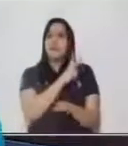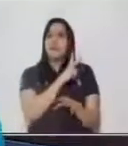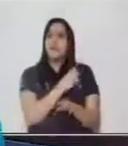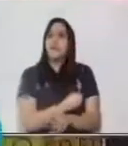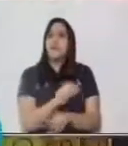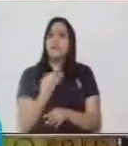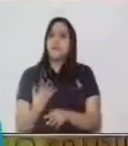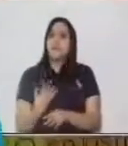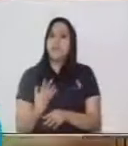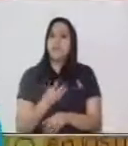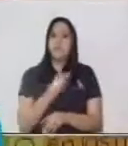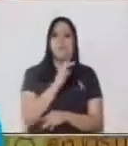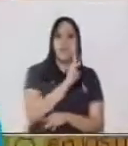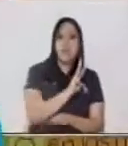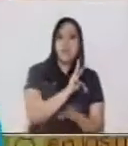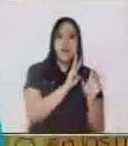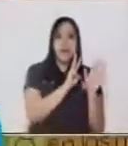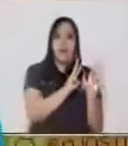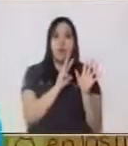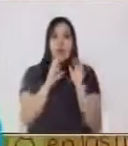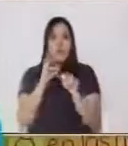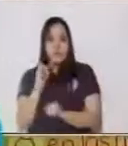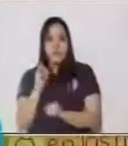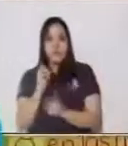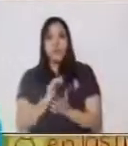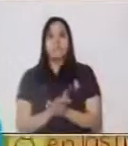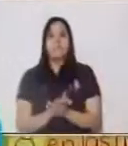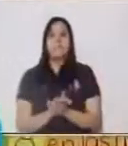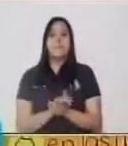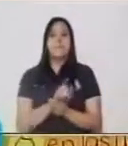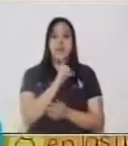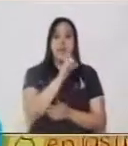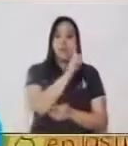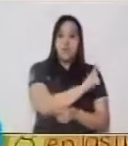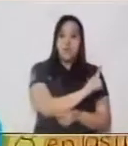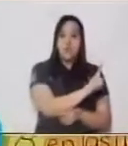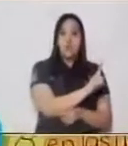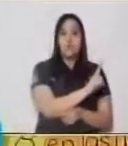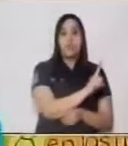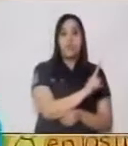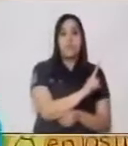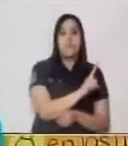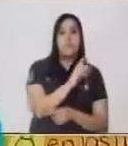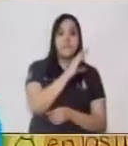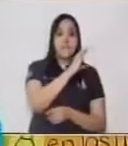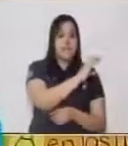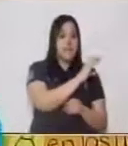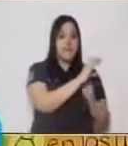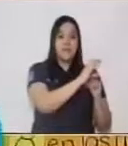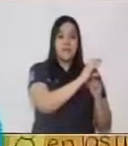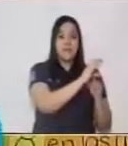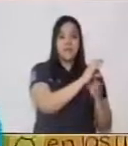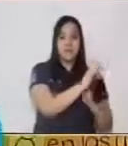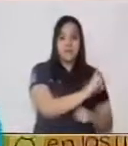ser 80. Y el 1 está en las,